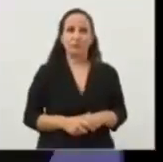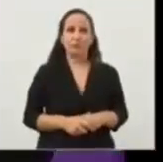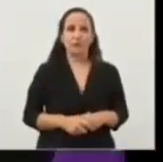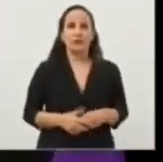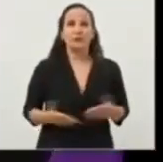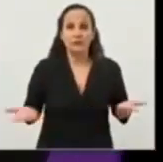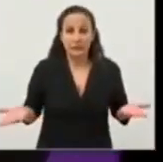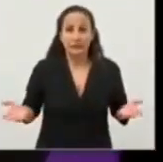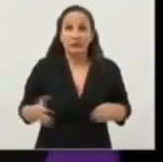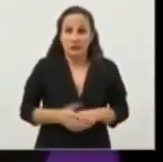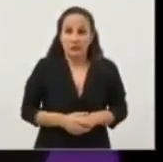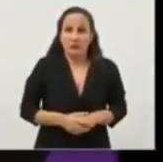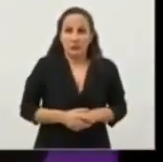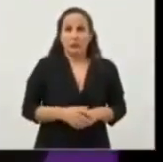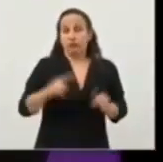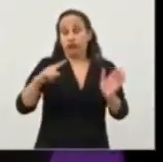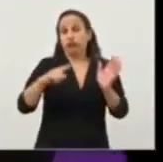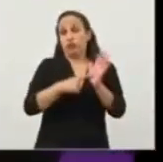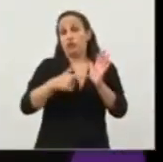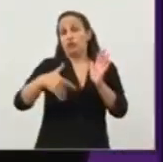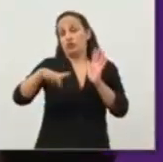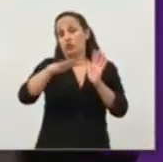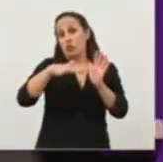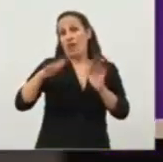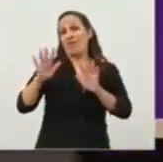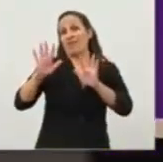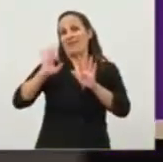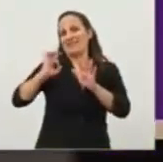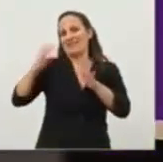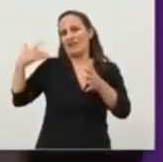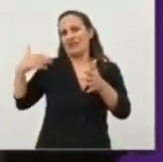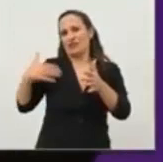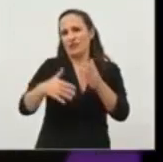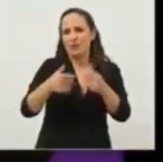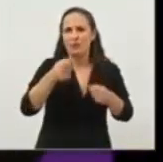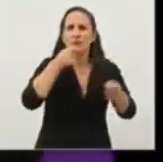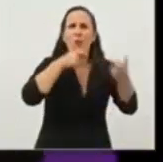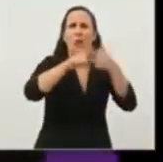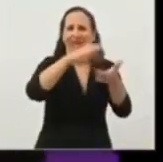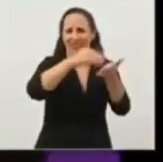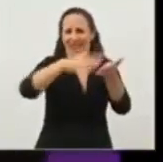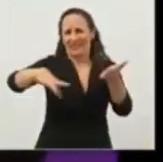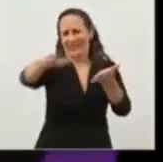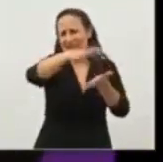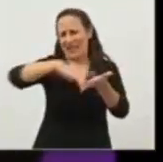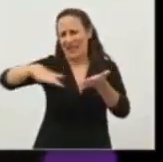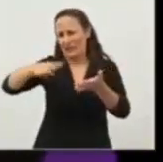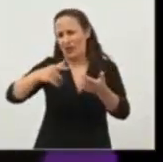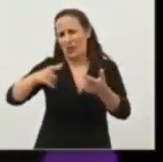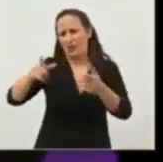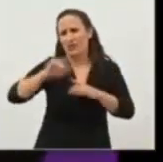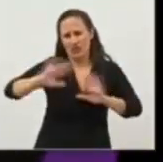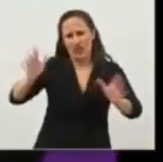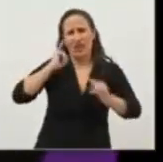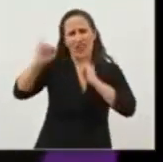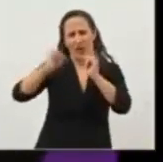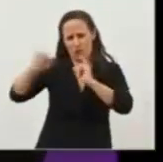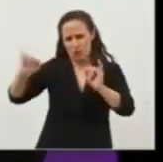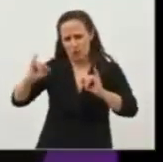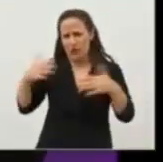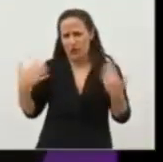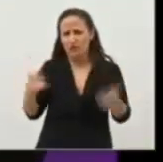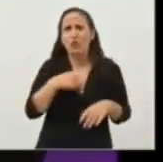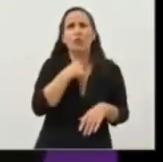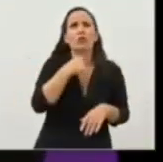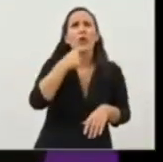En esta ciudad en los últimos 10 años se vendieron alrededor de 300 hectáreas, algo muy denunciado. Yo te quiero preguntar